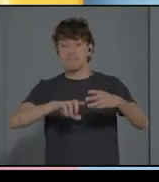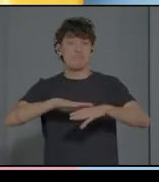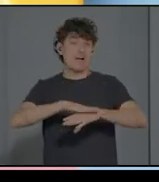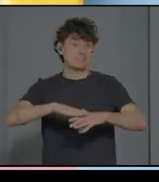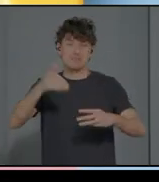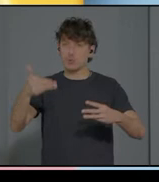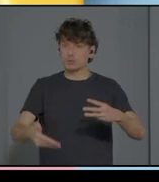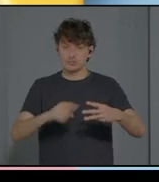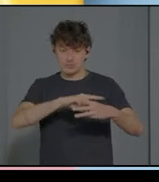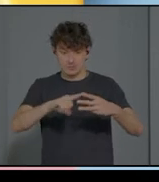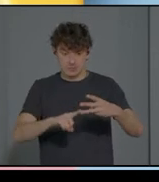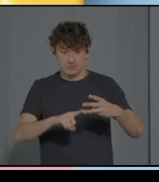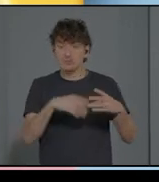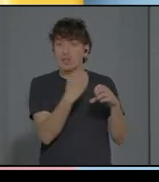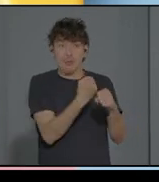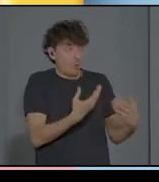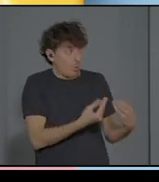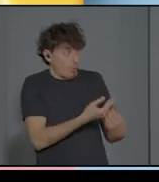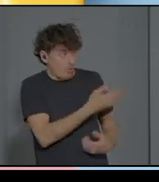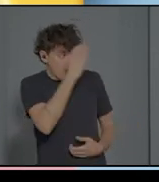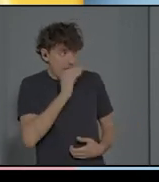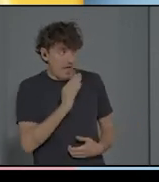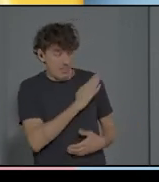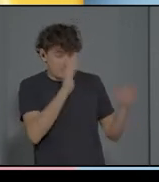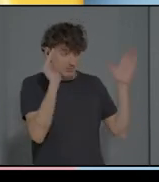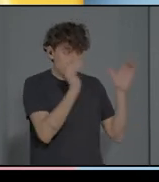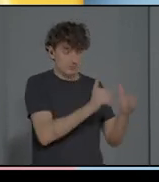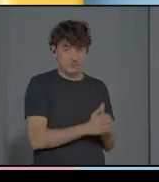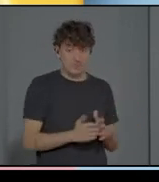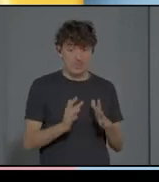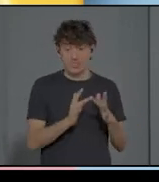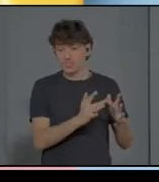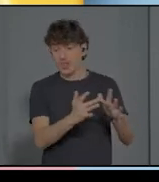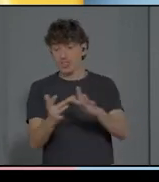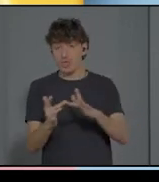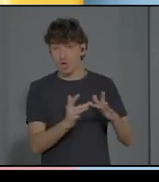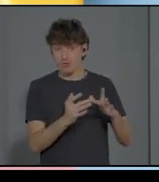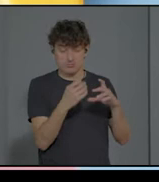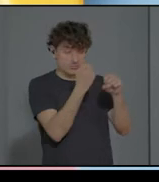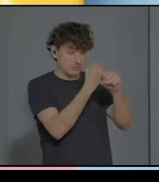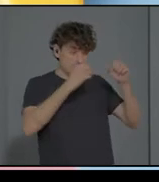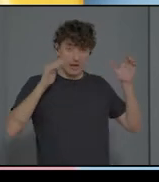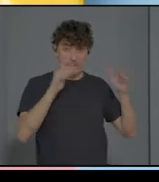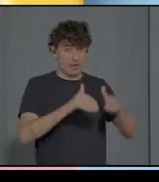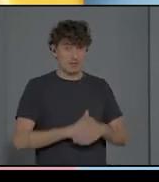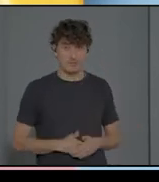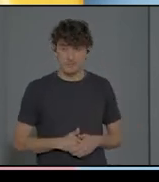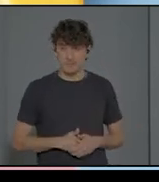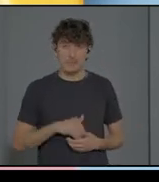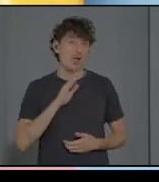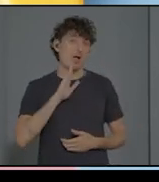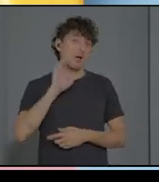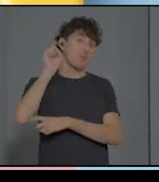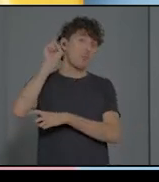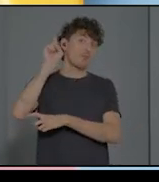en la interacción. La interacción es, como decía Jean-Luc, es decir, fomentar el